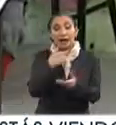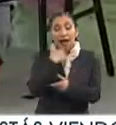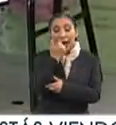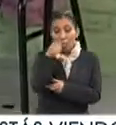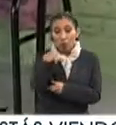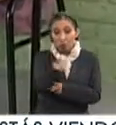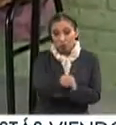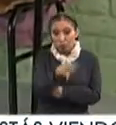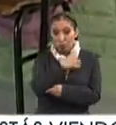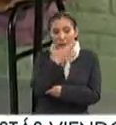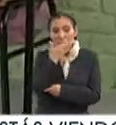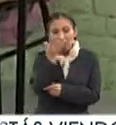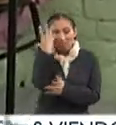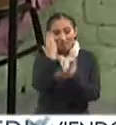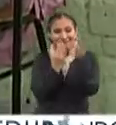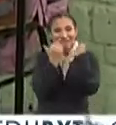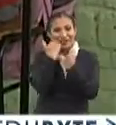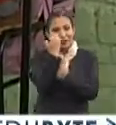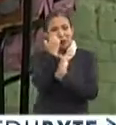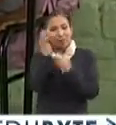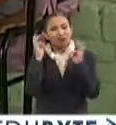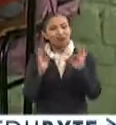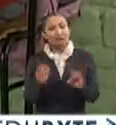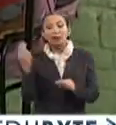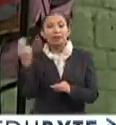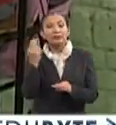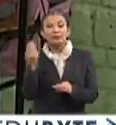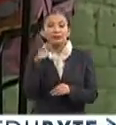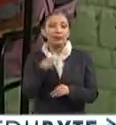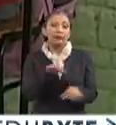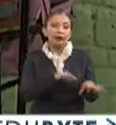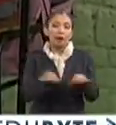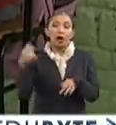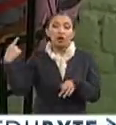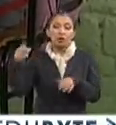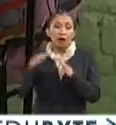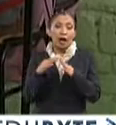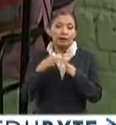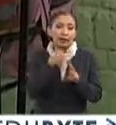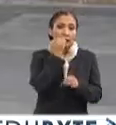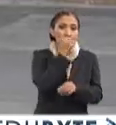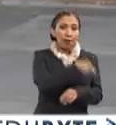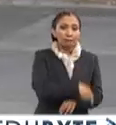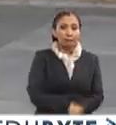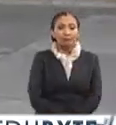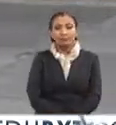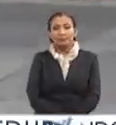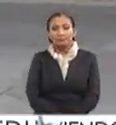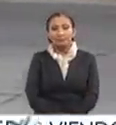estudiantes tengan un mejor rendimiento escolar requiere que haya trabajo en la casa y en la escuela.